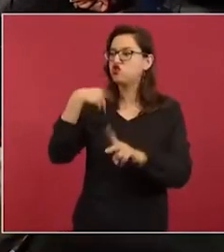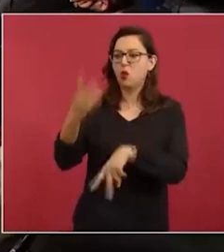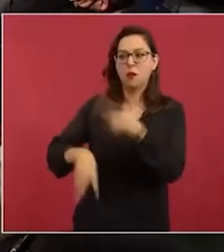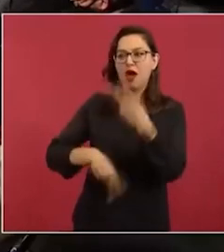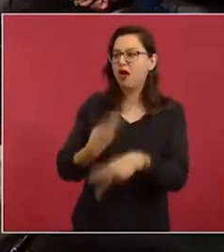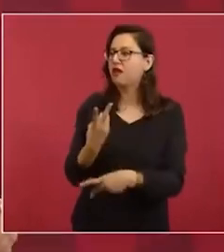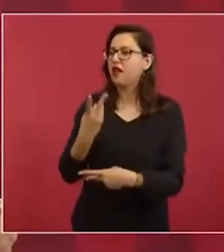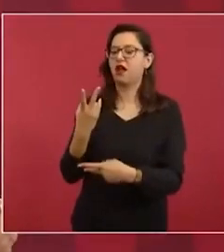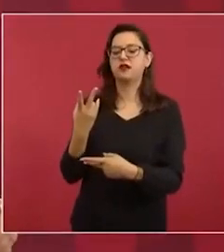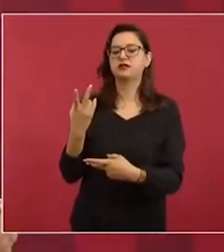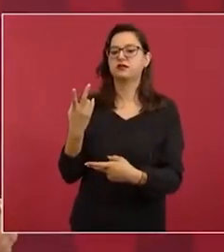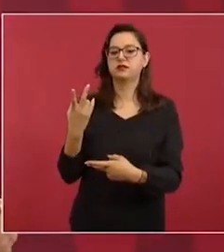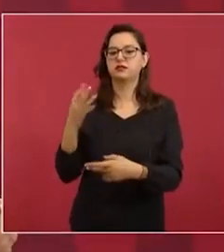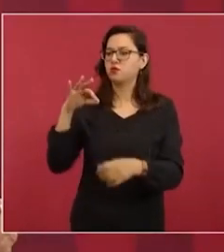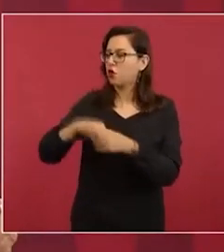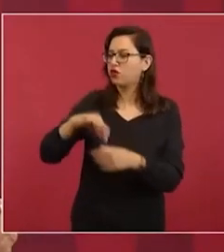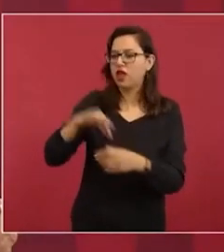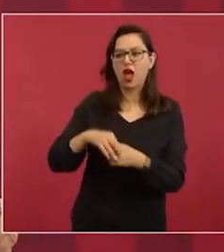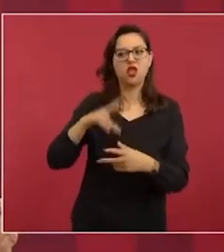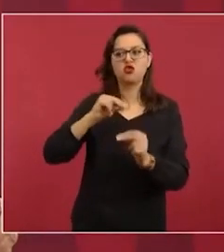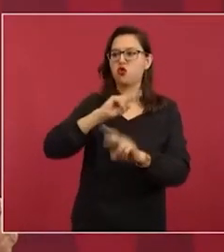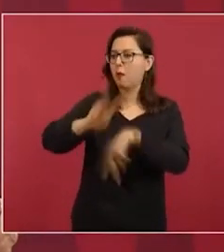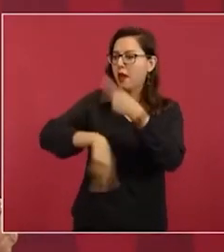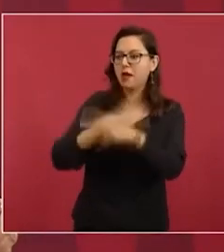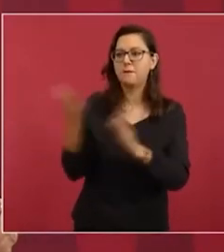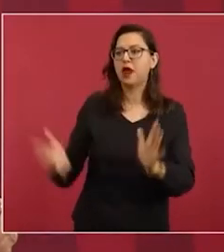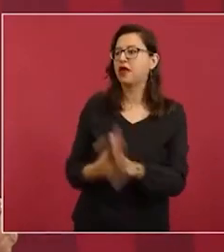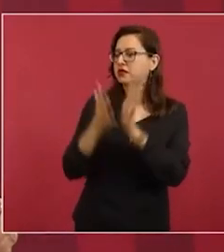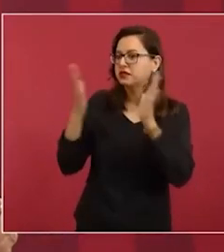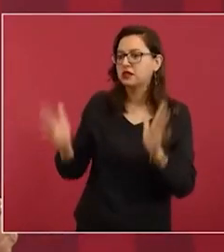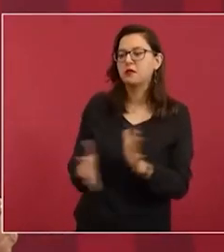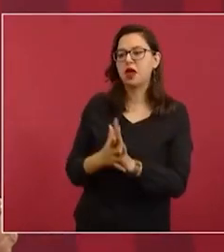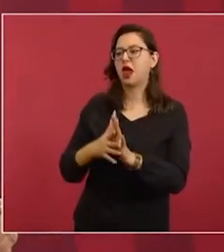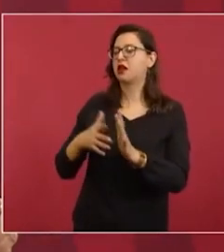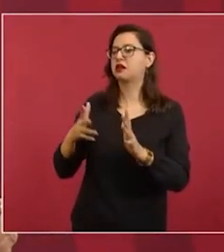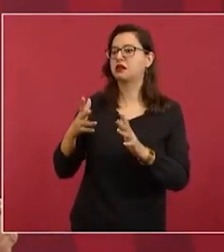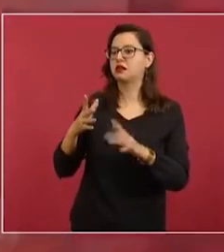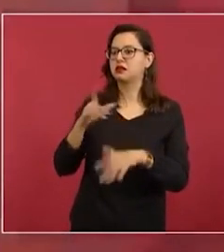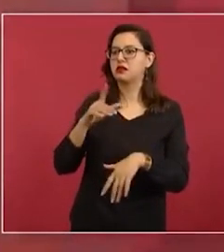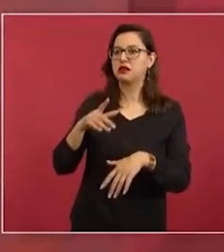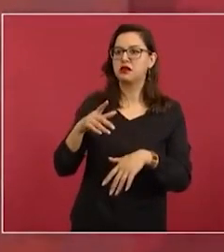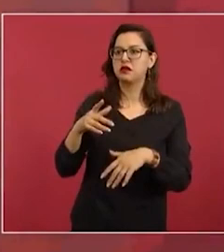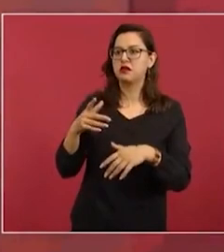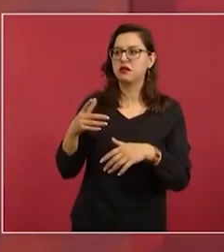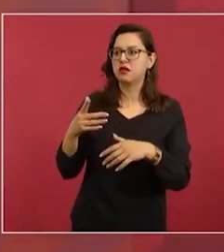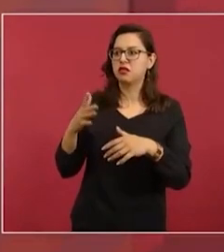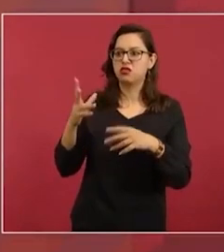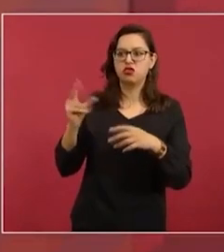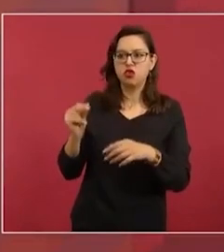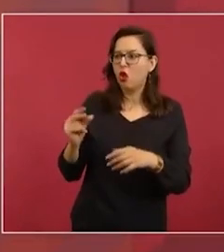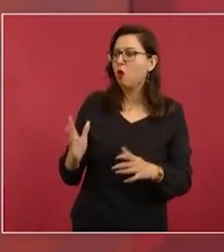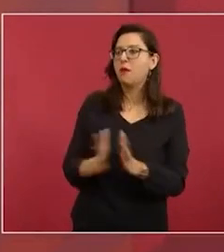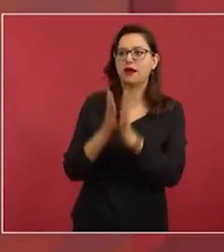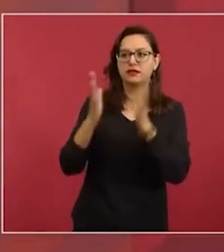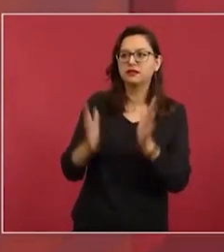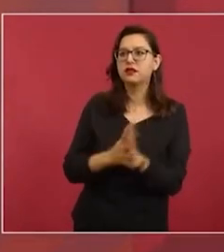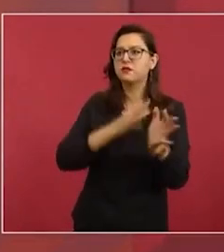a que no participe la gente el domingo próximo. Por ejemplo,